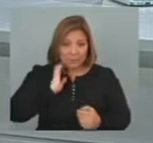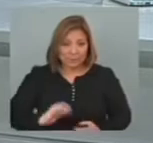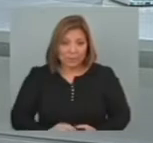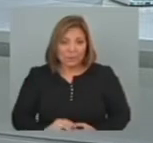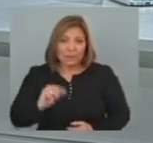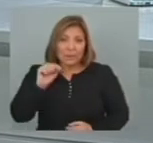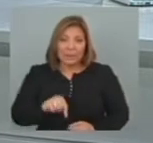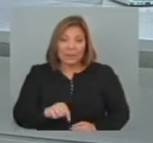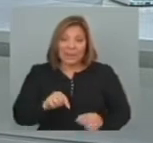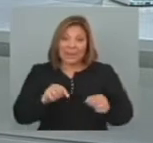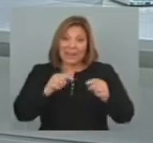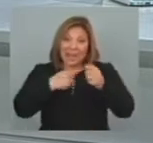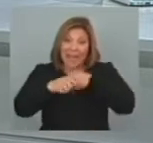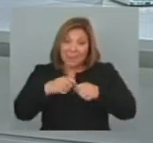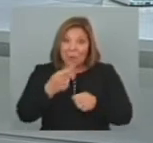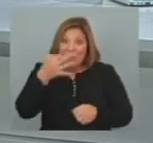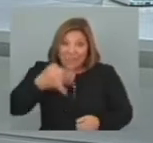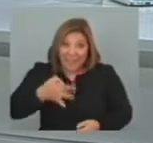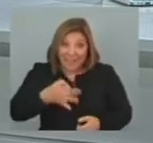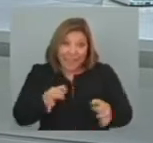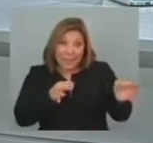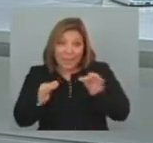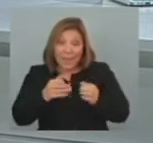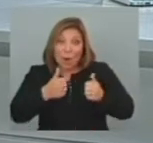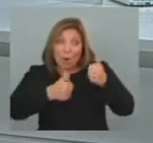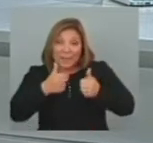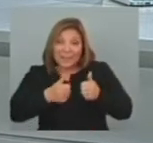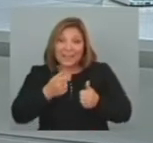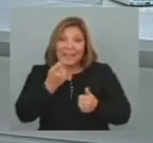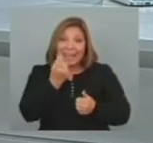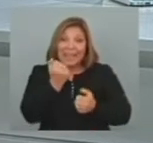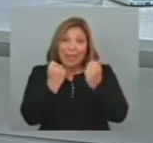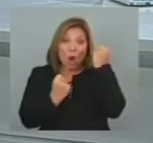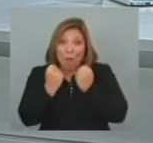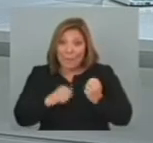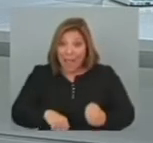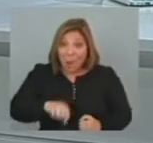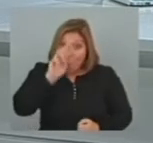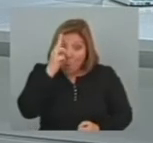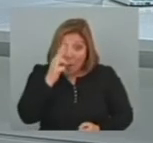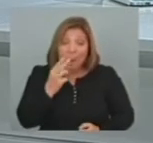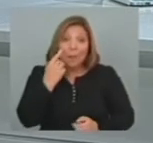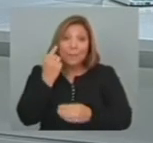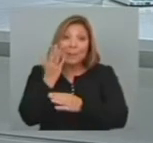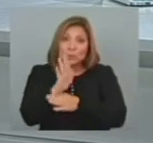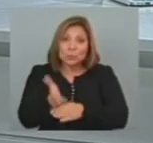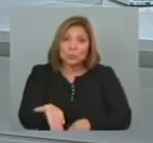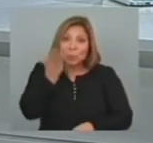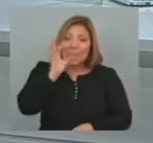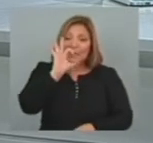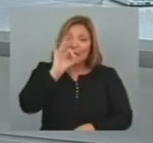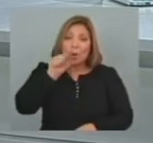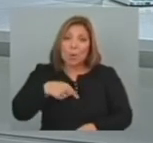El tipo De cambio Real Que mide La competitividad De la economía Uruguaya Presentó Una suba De 0